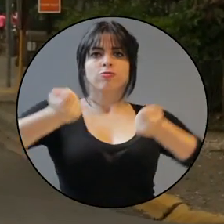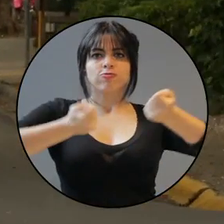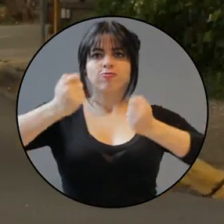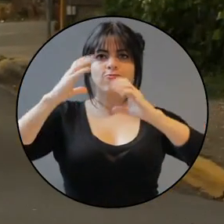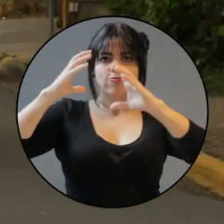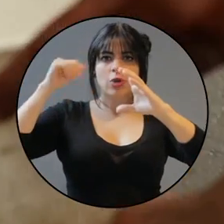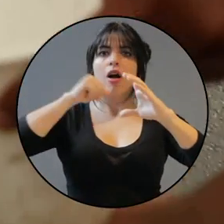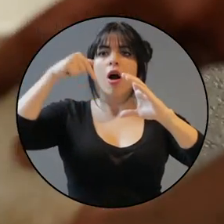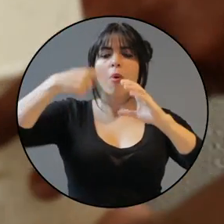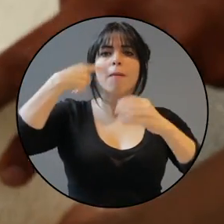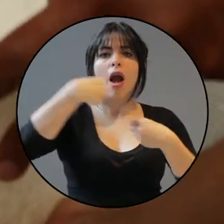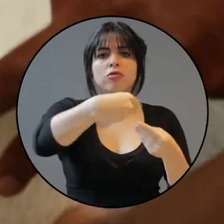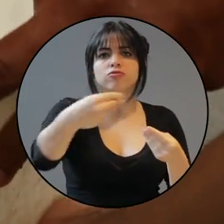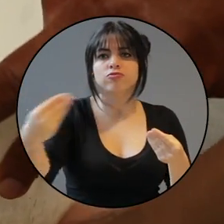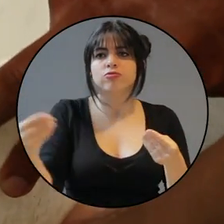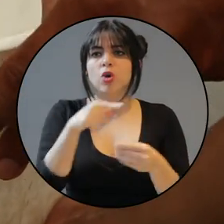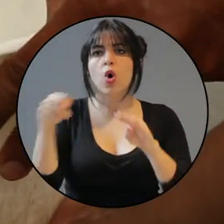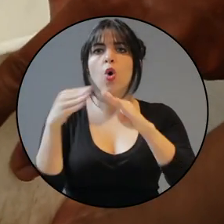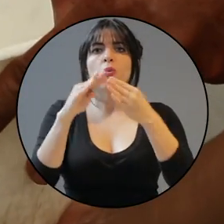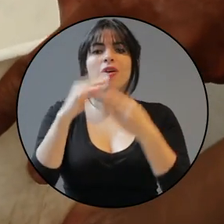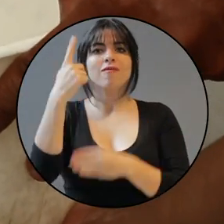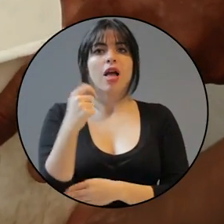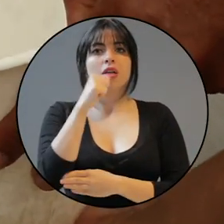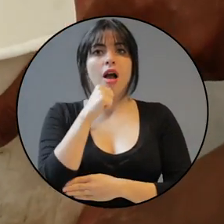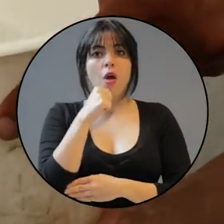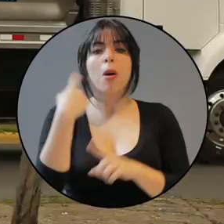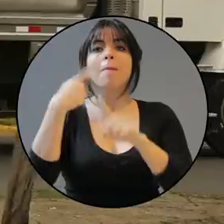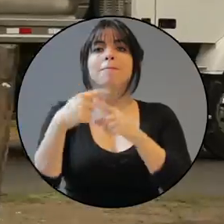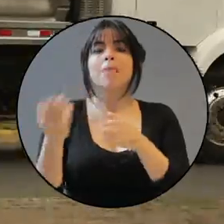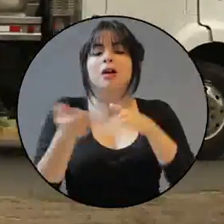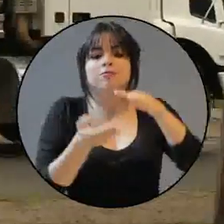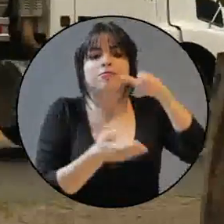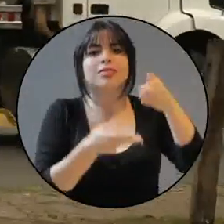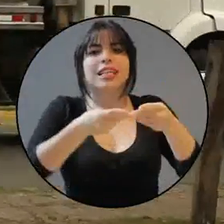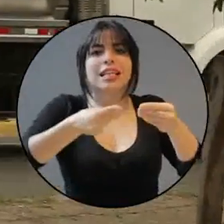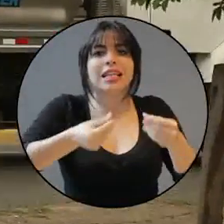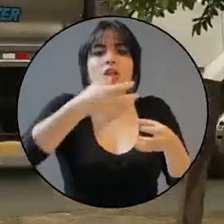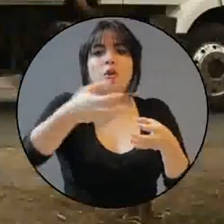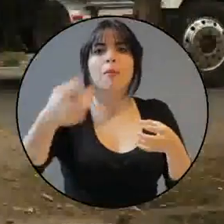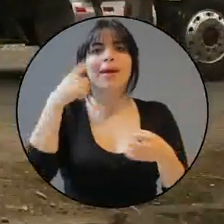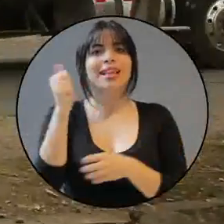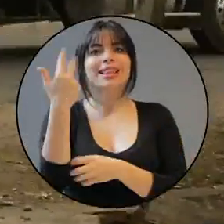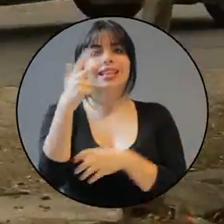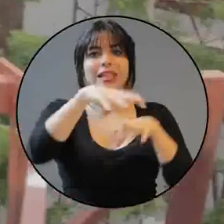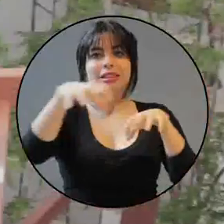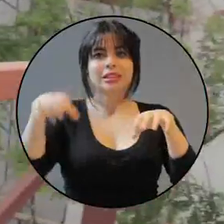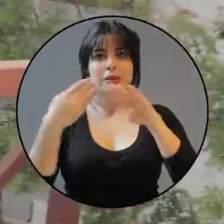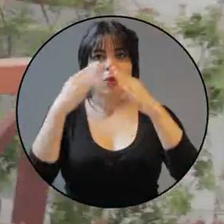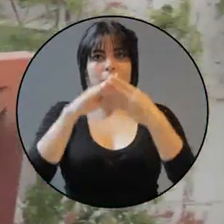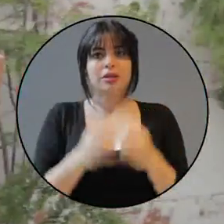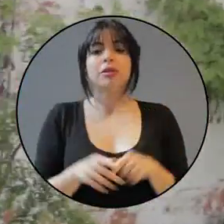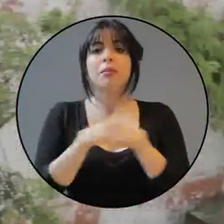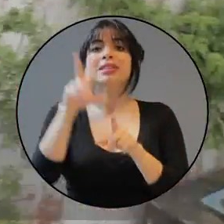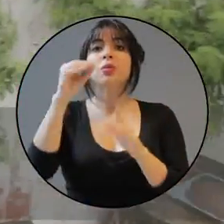camiones cisterna para abastecer a comunidades con faltante de agua y está adquiriendo reservorios de líquido para 13 poblaciones. También